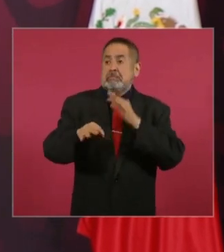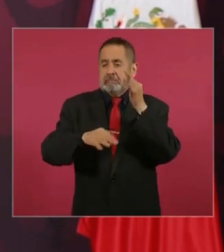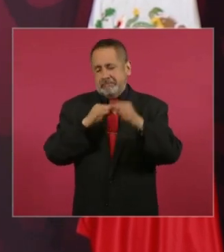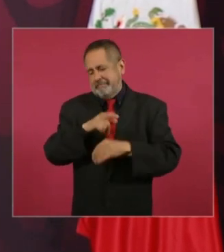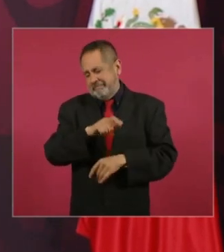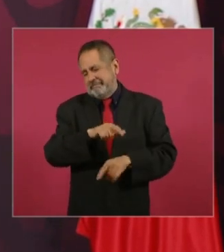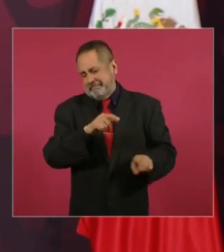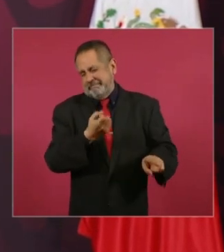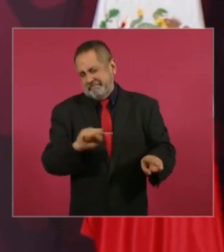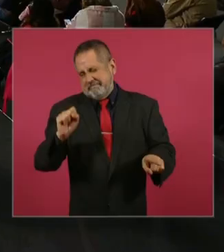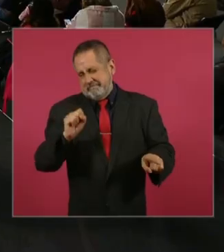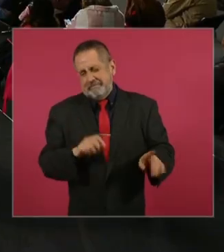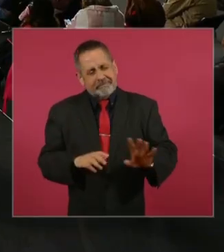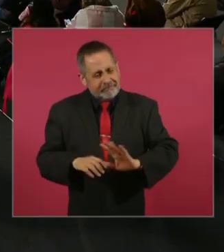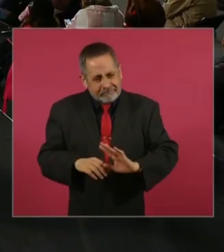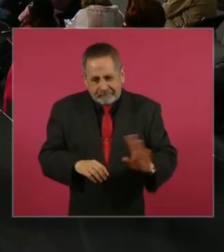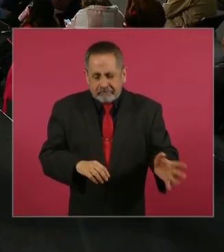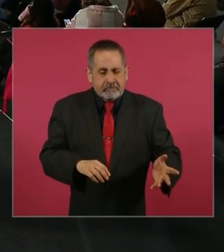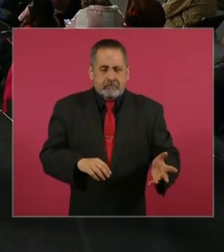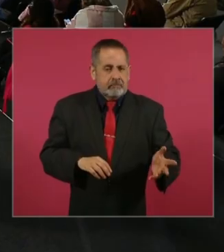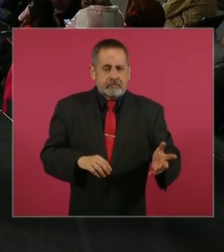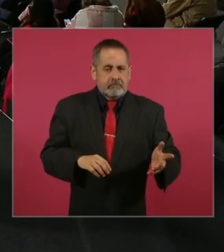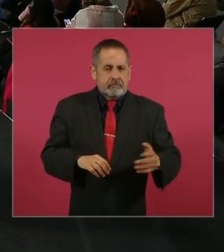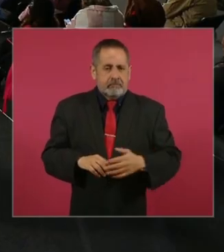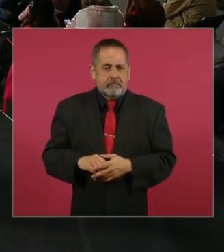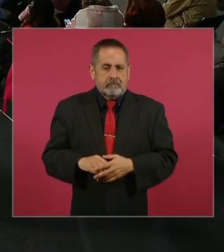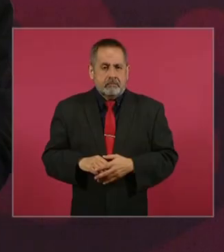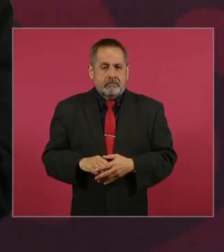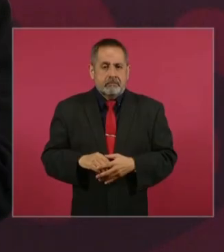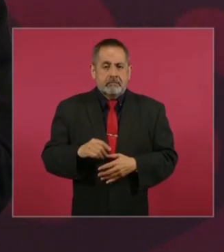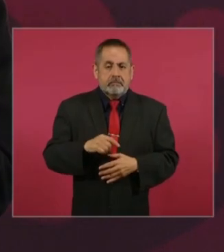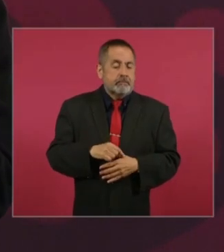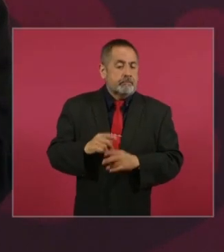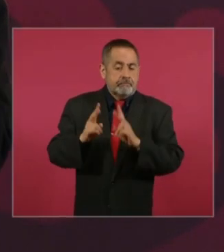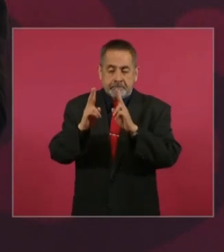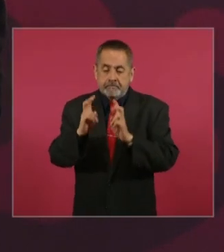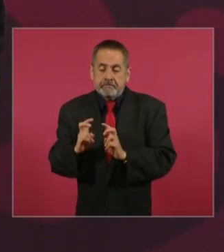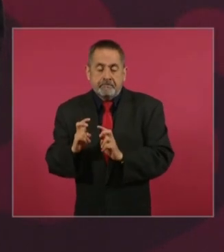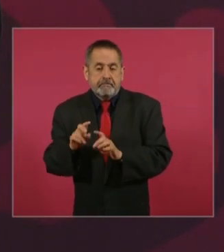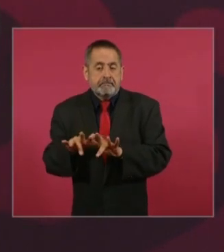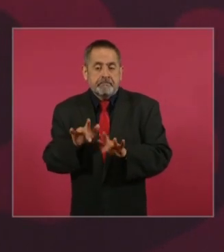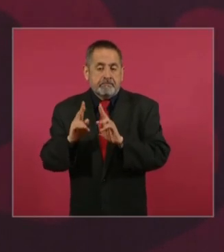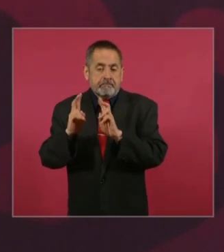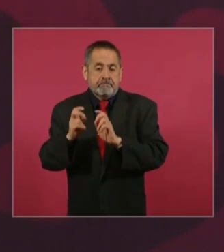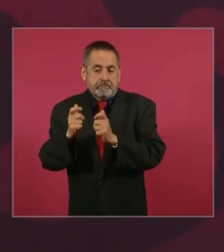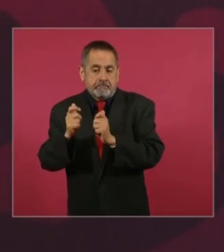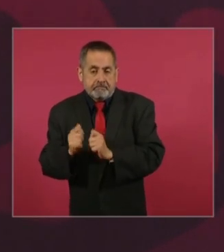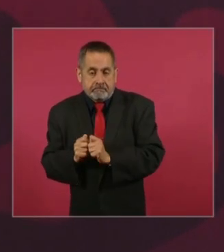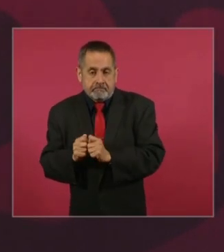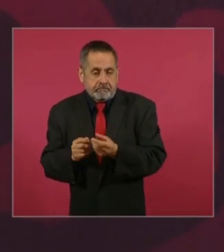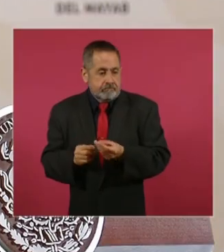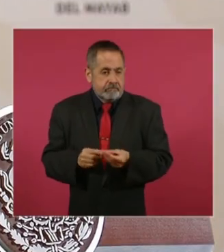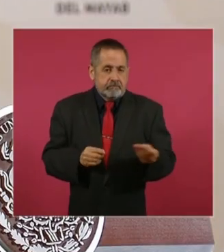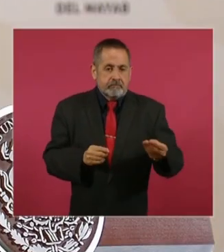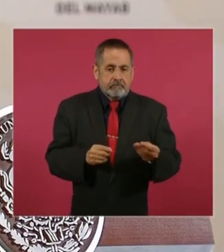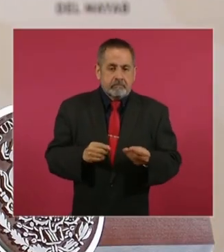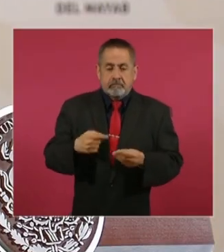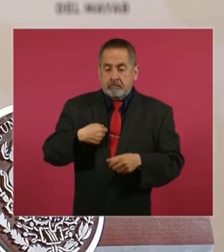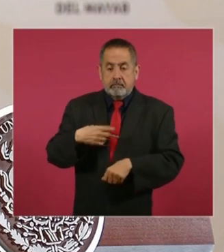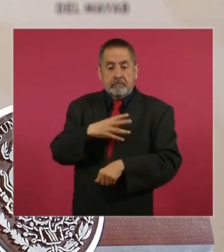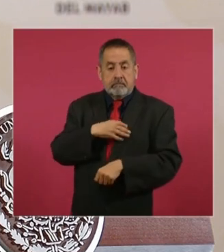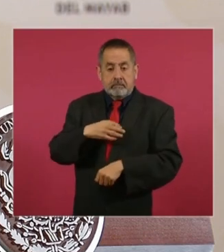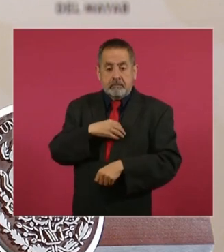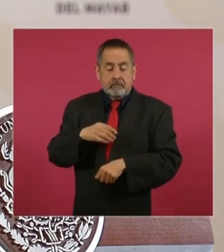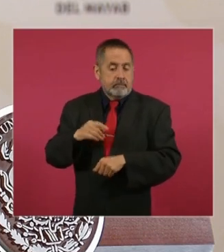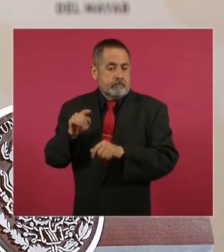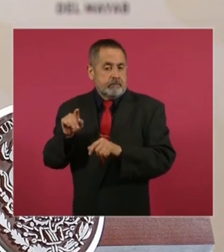Pero que le graban a alguien, a un amigo de mi hijo,